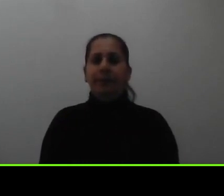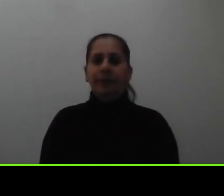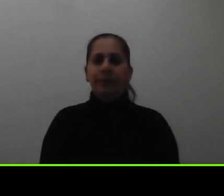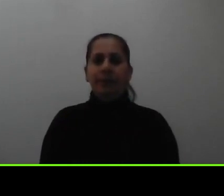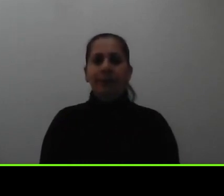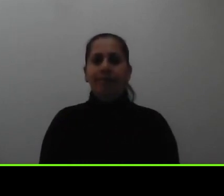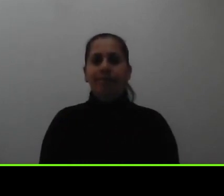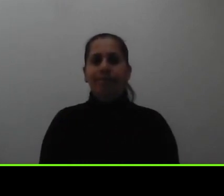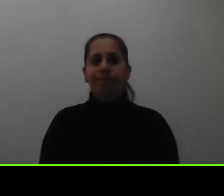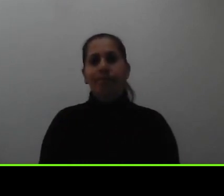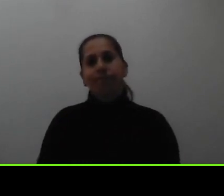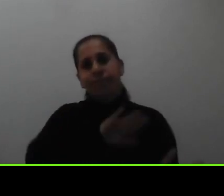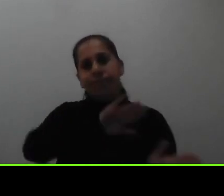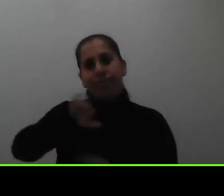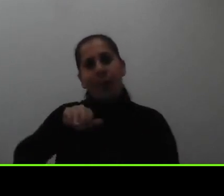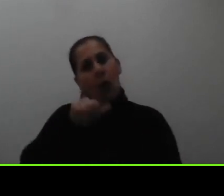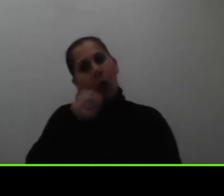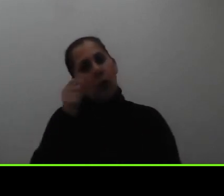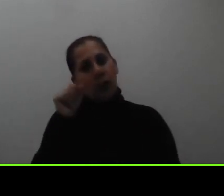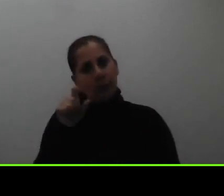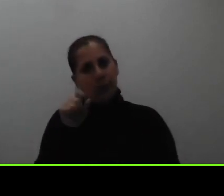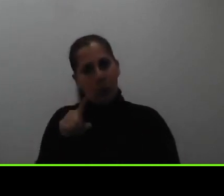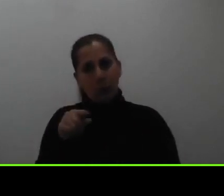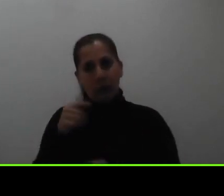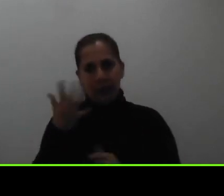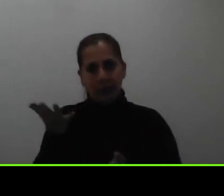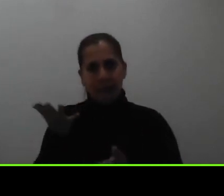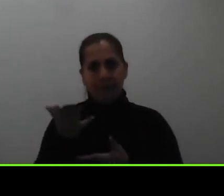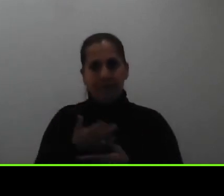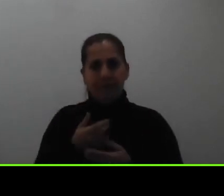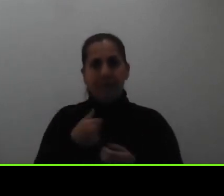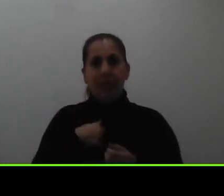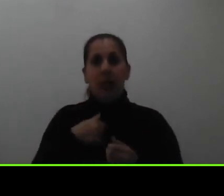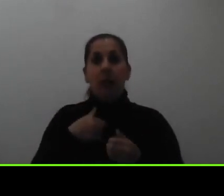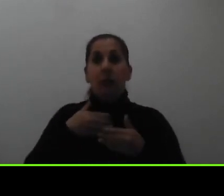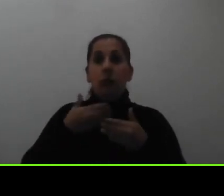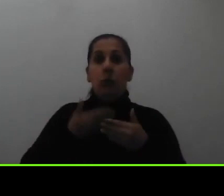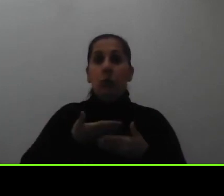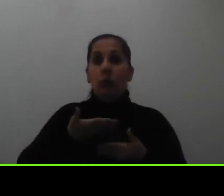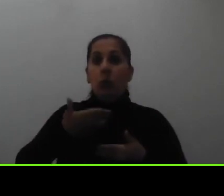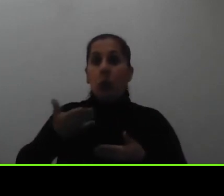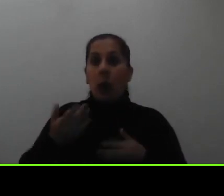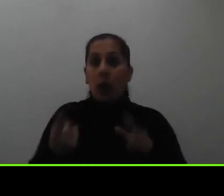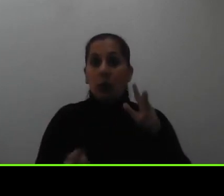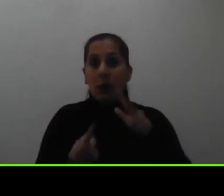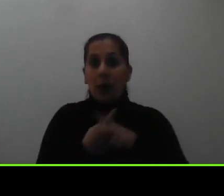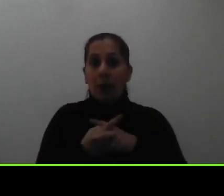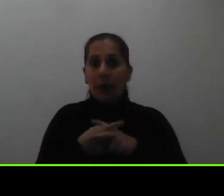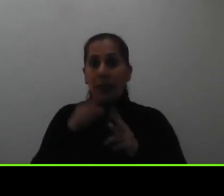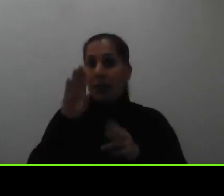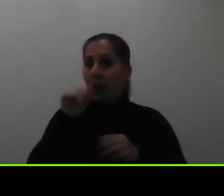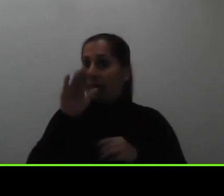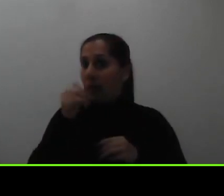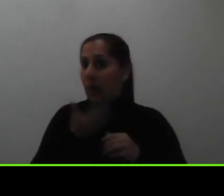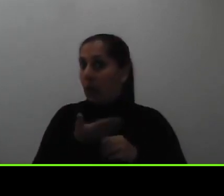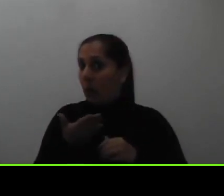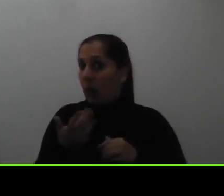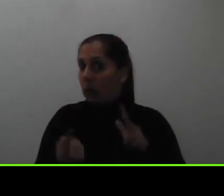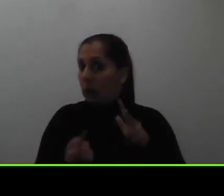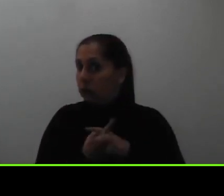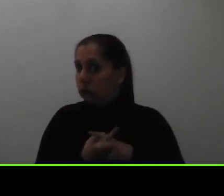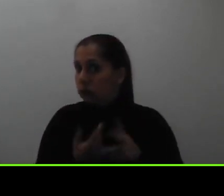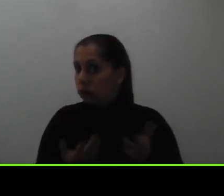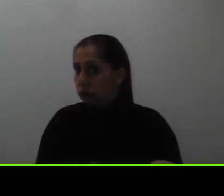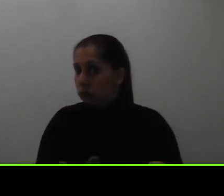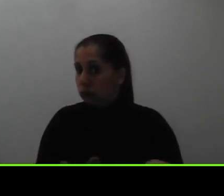pasando a otras preguntas que hemos recibido sería a partir de cuando aplicaría esta beca se